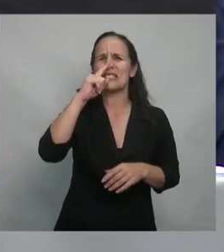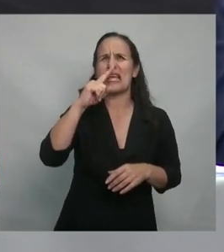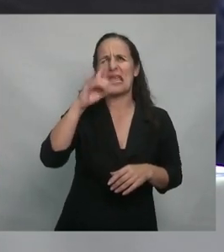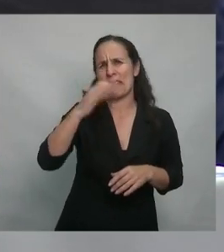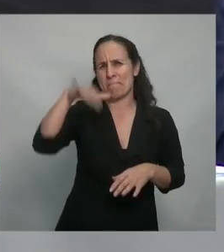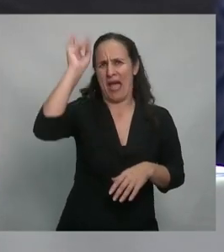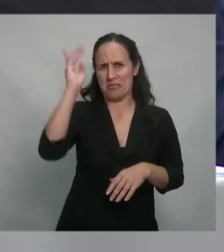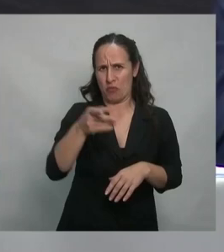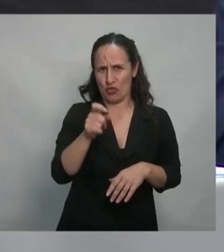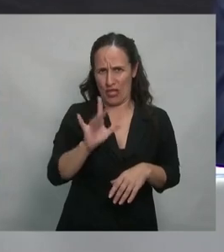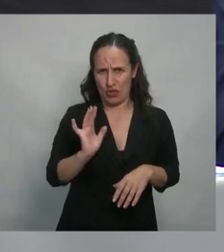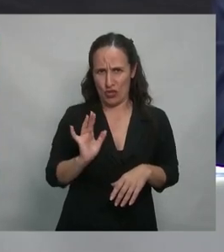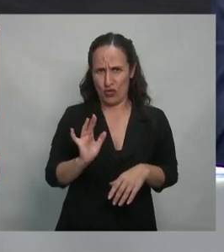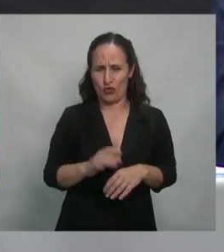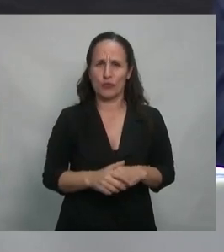pico por ciento.